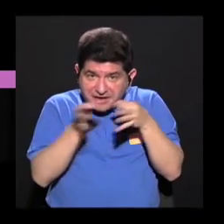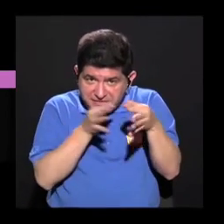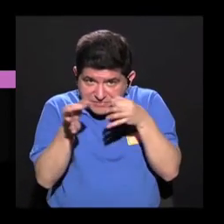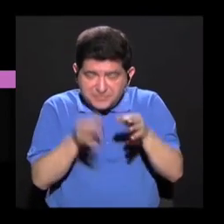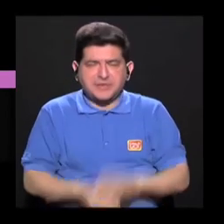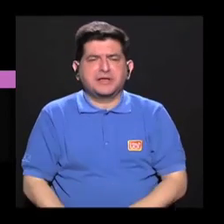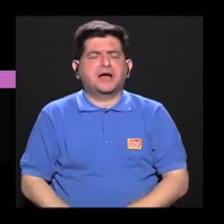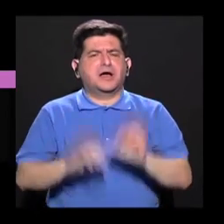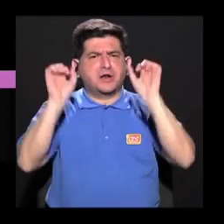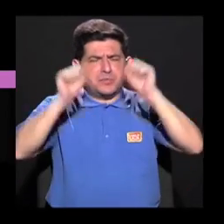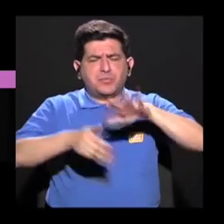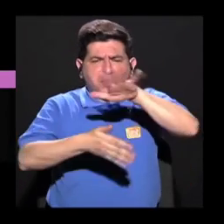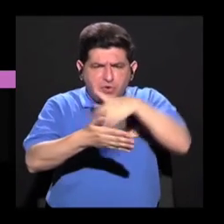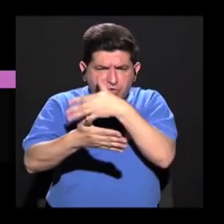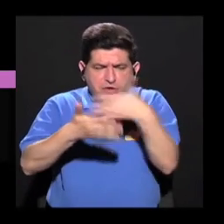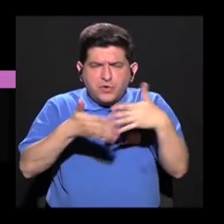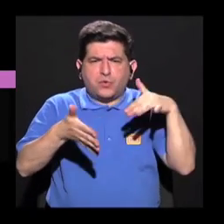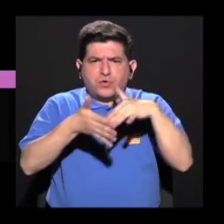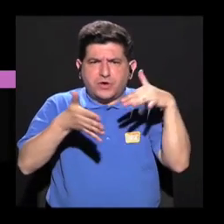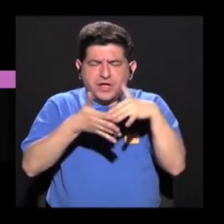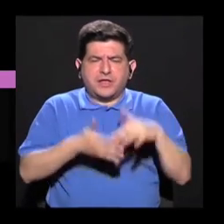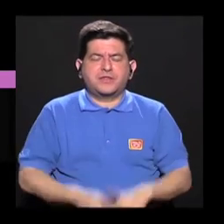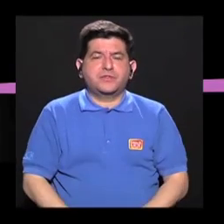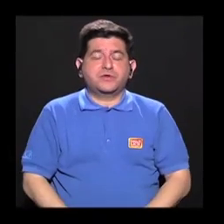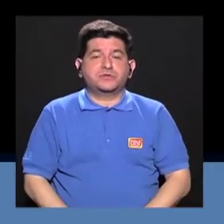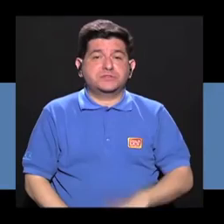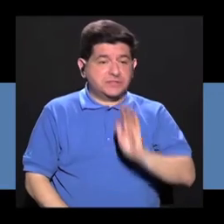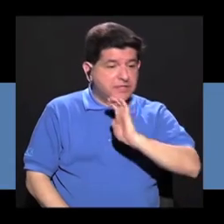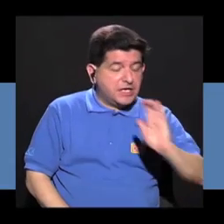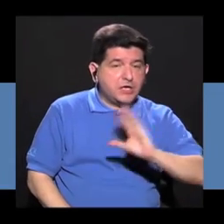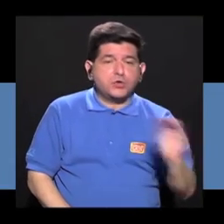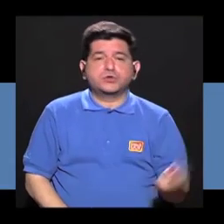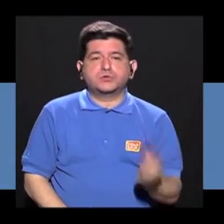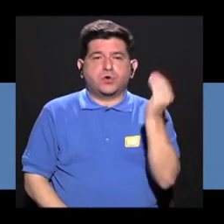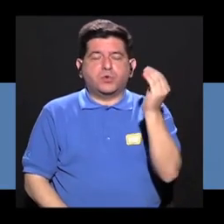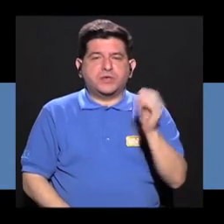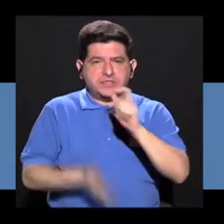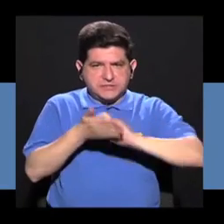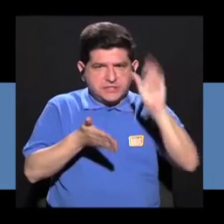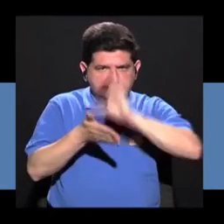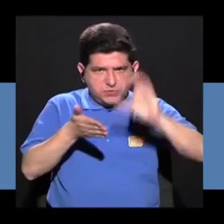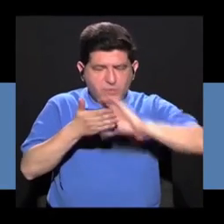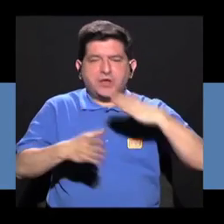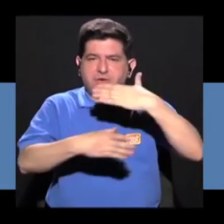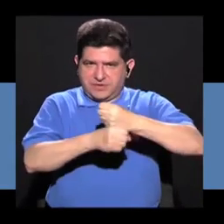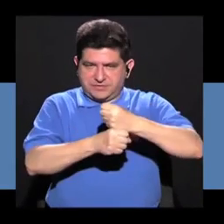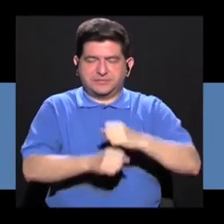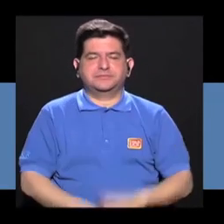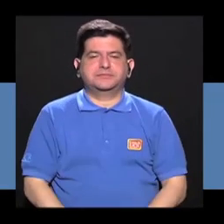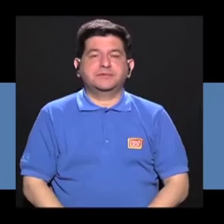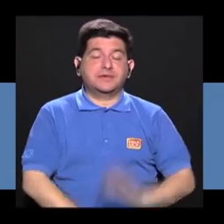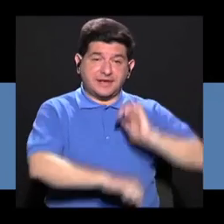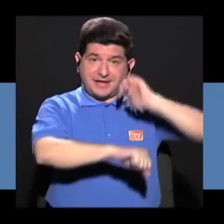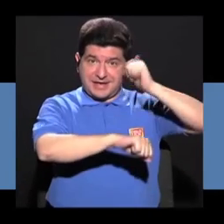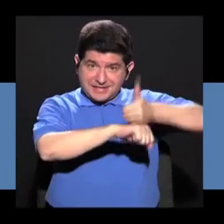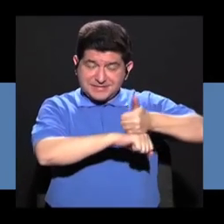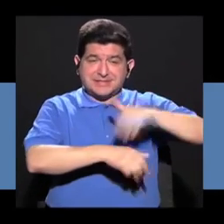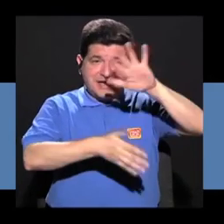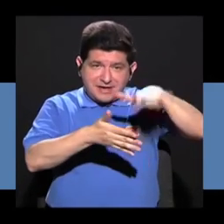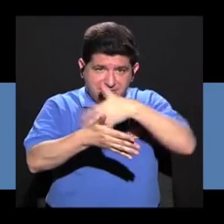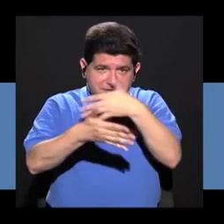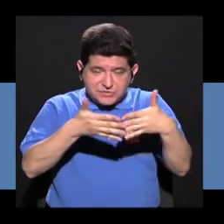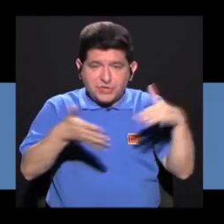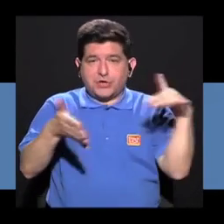Ella nos va a explicar cómo se puede hacer un horario de estudio para estudiantes de primaria o de secundaria. Veamos. Bueno, para